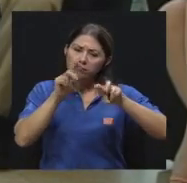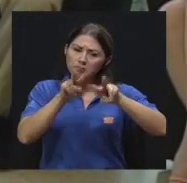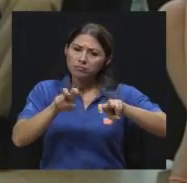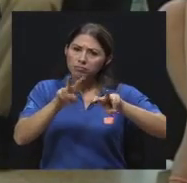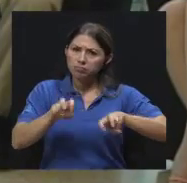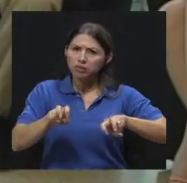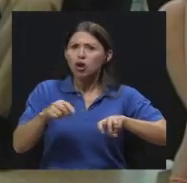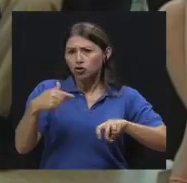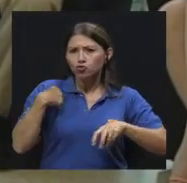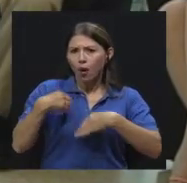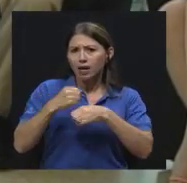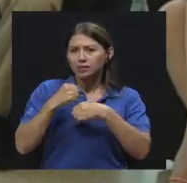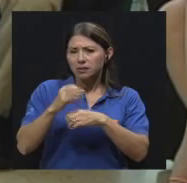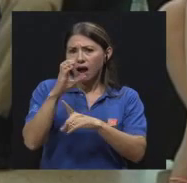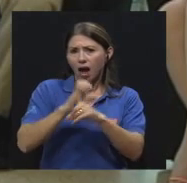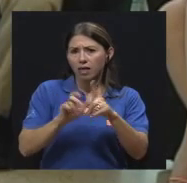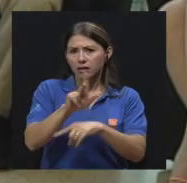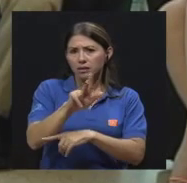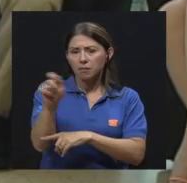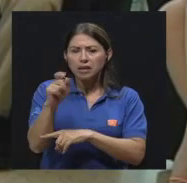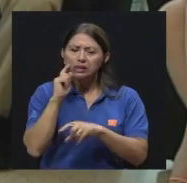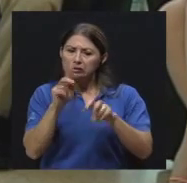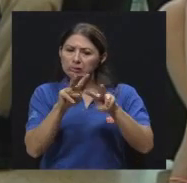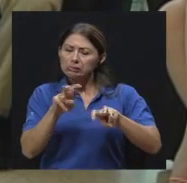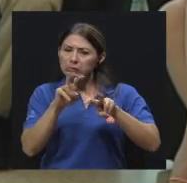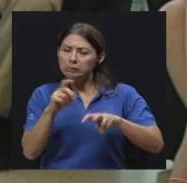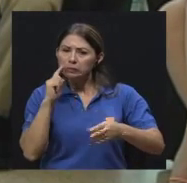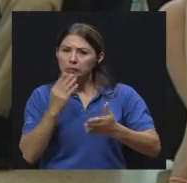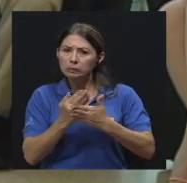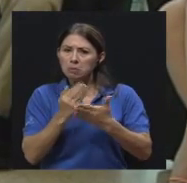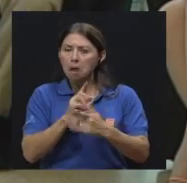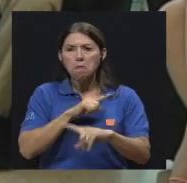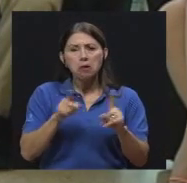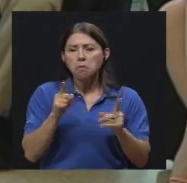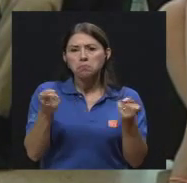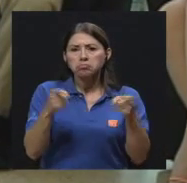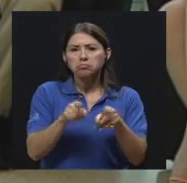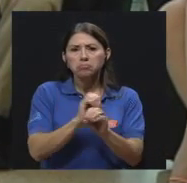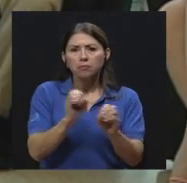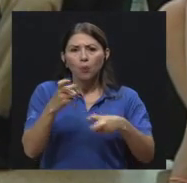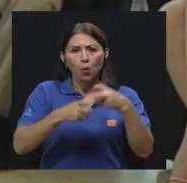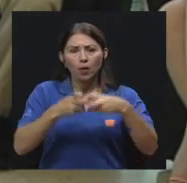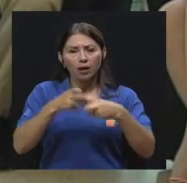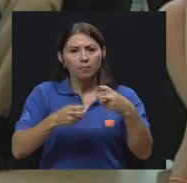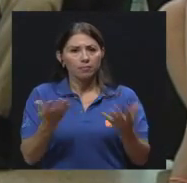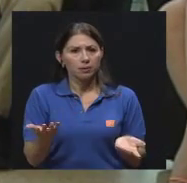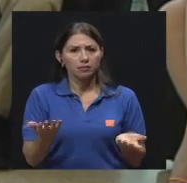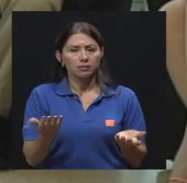Yo normalmente las hacía cada tres meses y generalmente nunca teníamos esos problemas, ¿verdad?